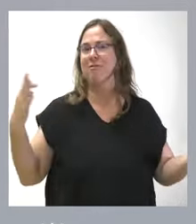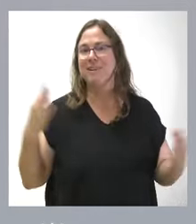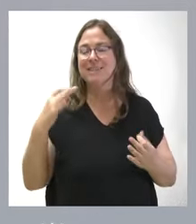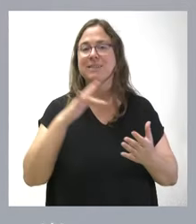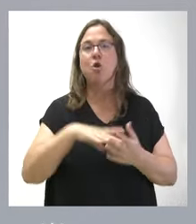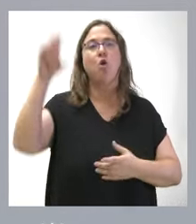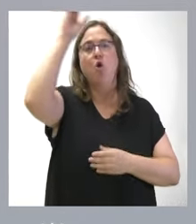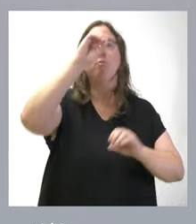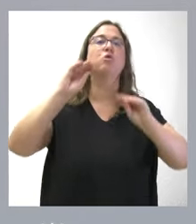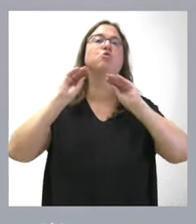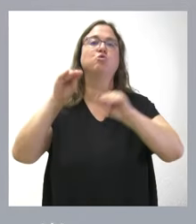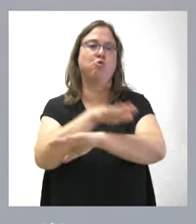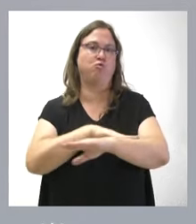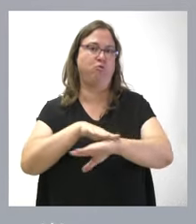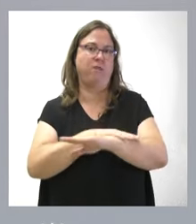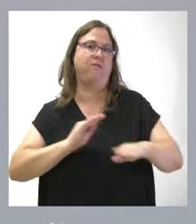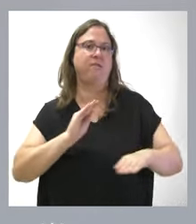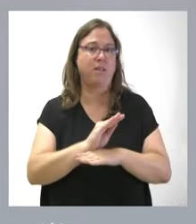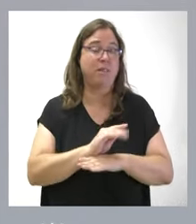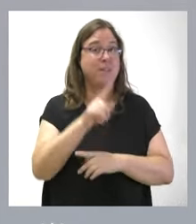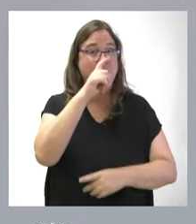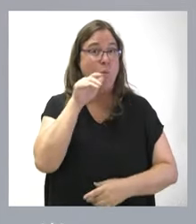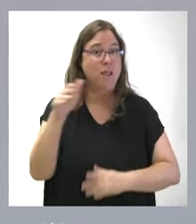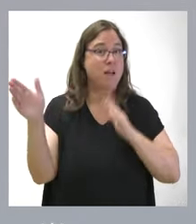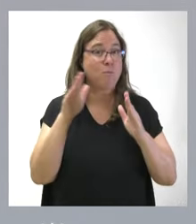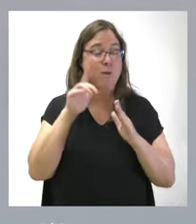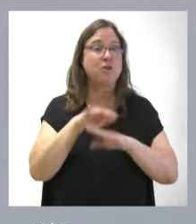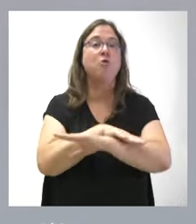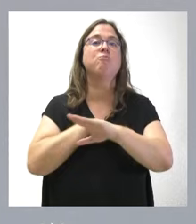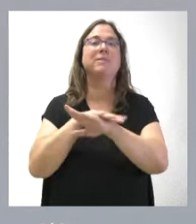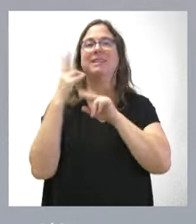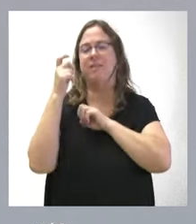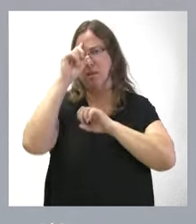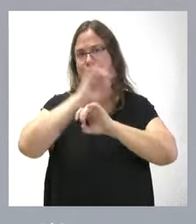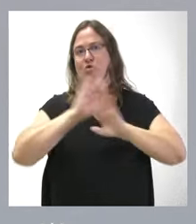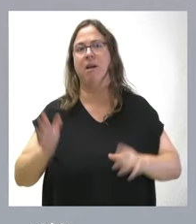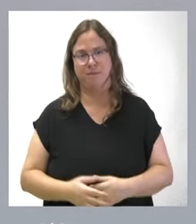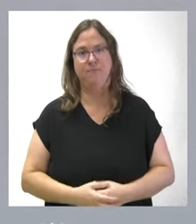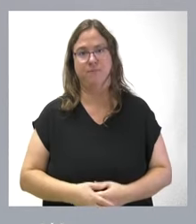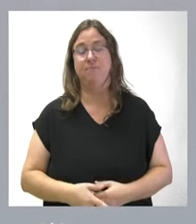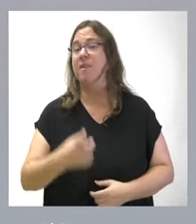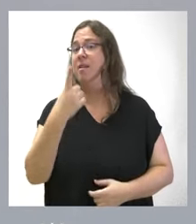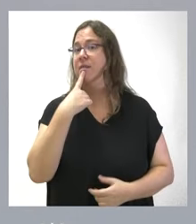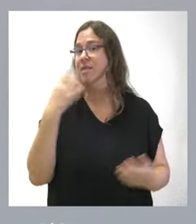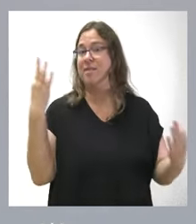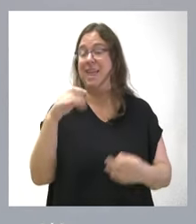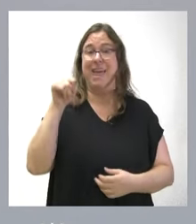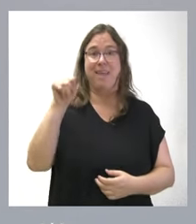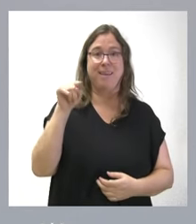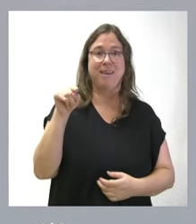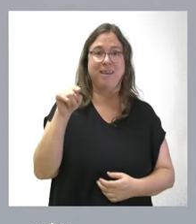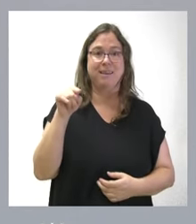del Gobierno sobre la financiación autonómica. En aquel momento recordarán ustedes que la ministra de Hacienda fue muy clara y dijo que ella era